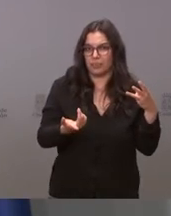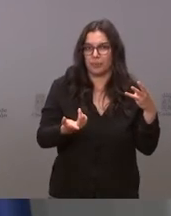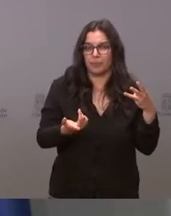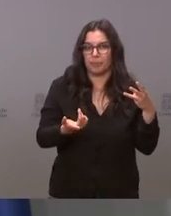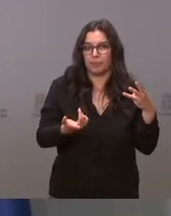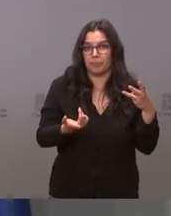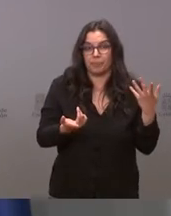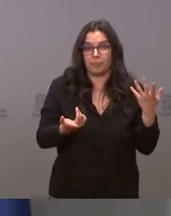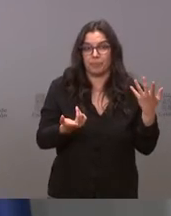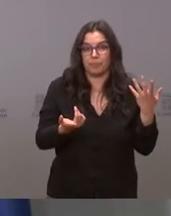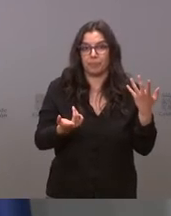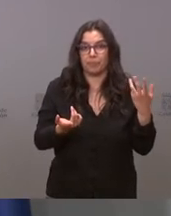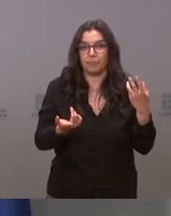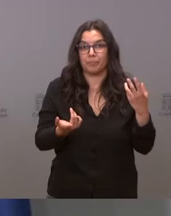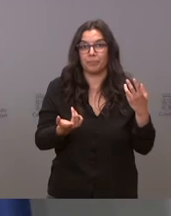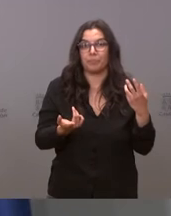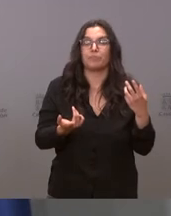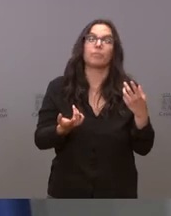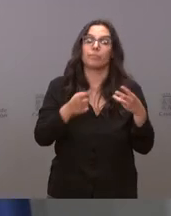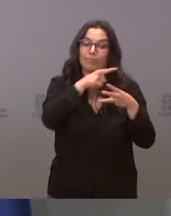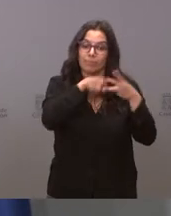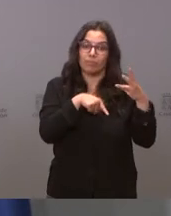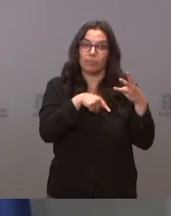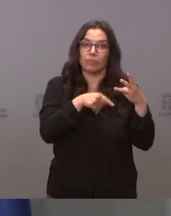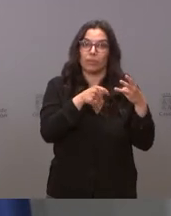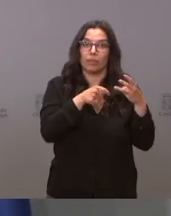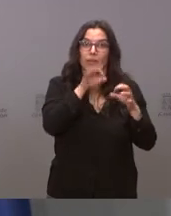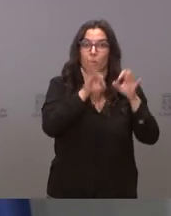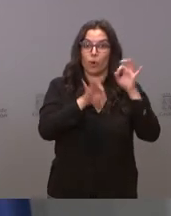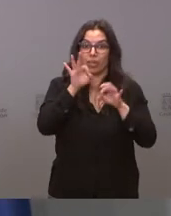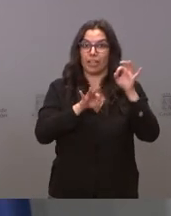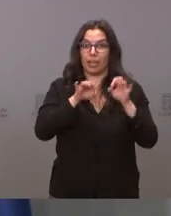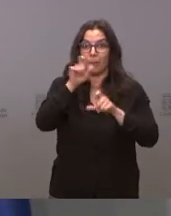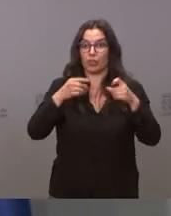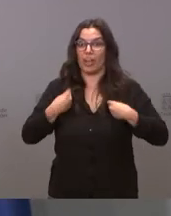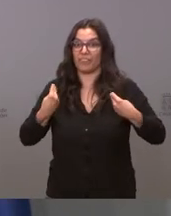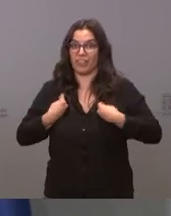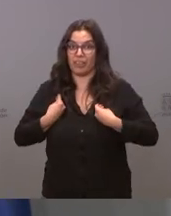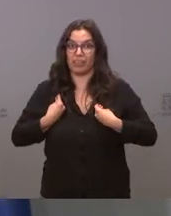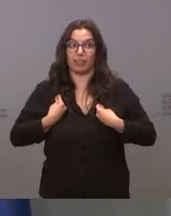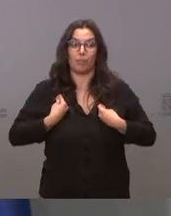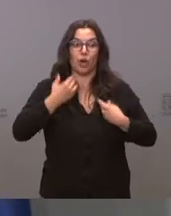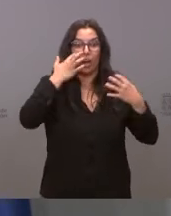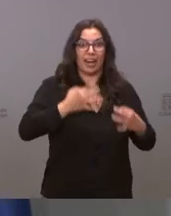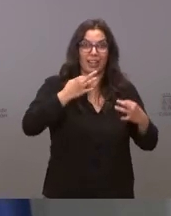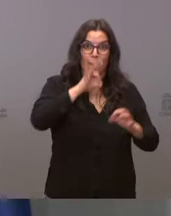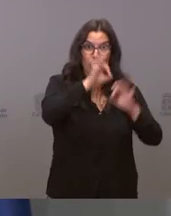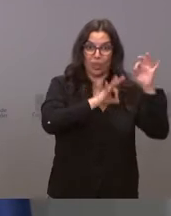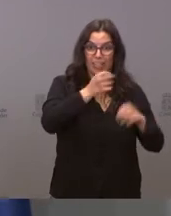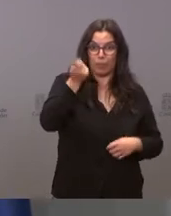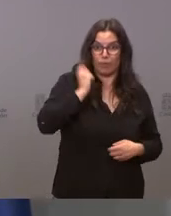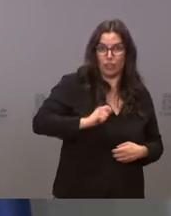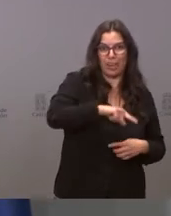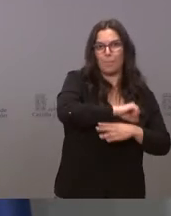nuestro número de efectivos por población es mayor sobre todo en la sanidad y en las residencias somos